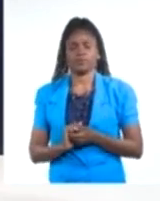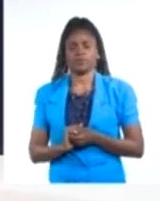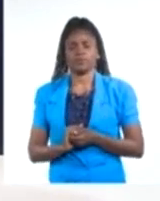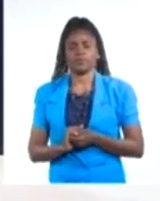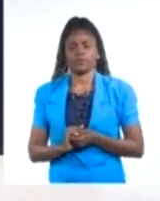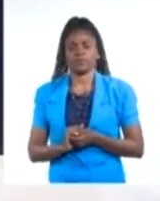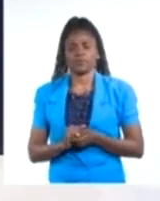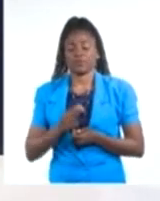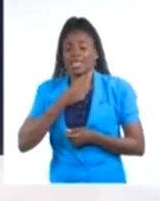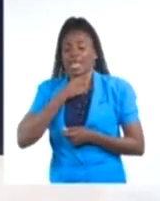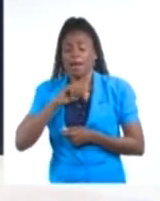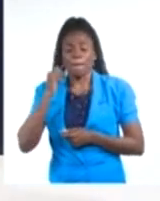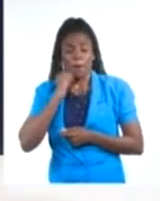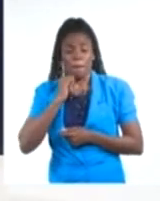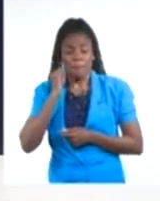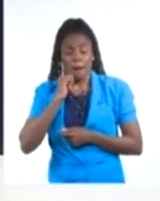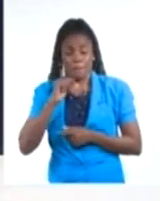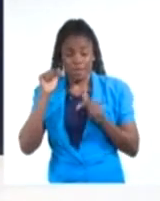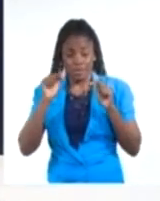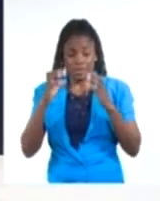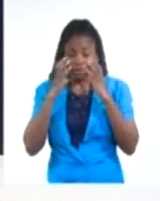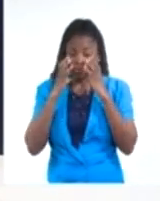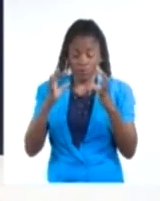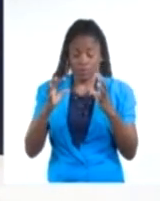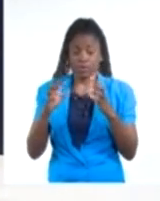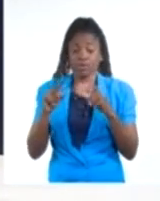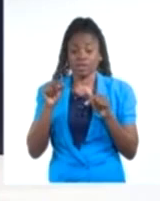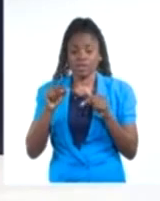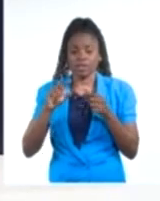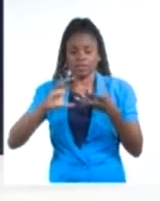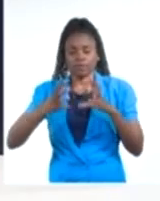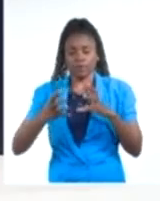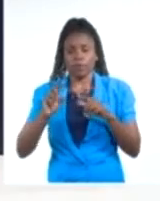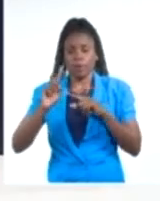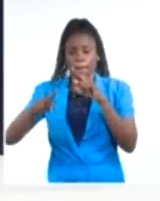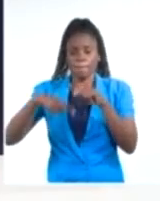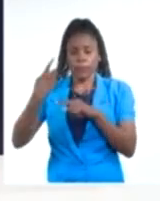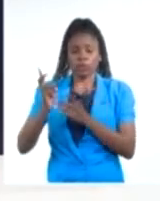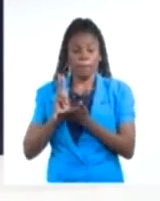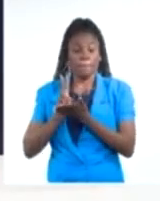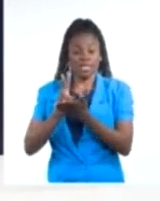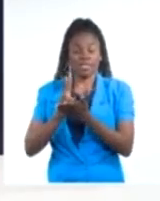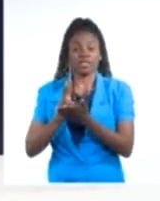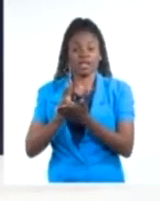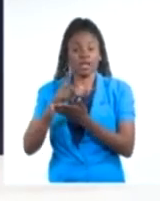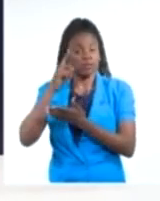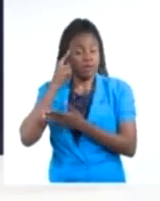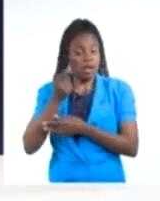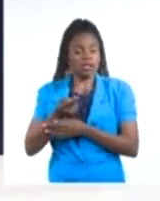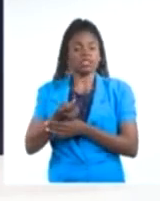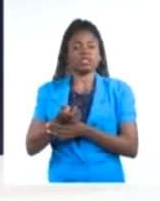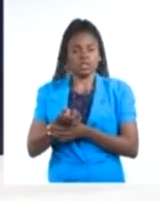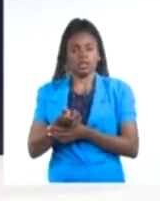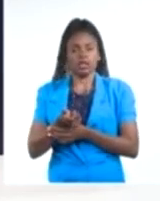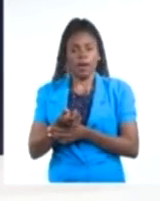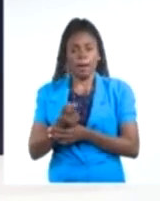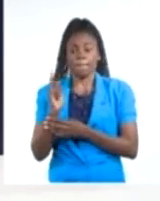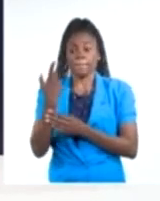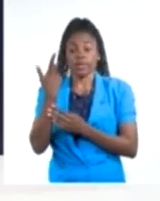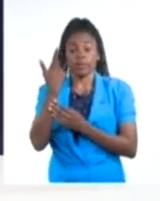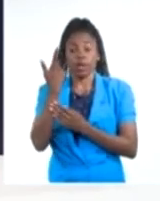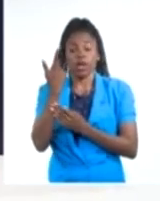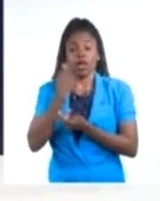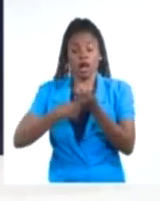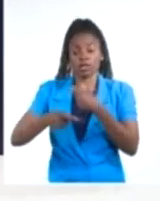ejemplo más evidente de esa postura independiente será su próxima visita a China. Su primer socio comercial,